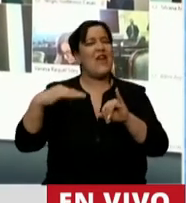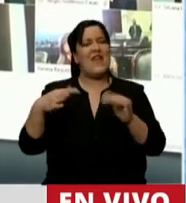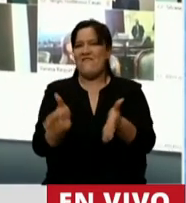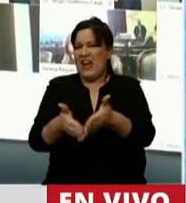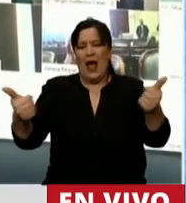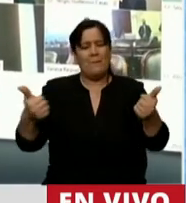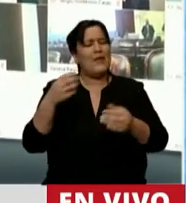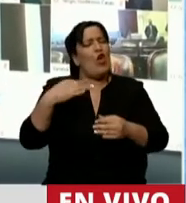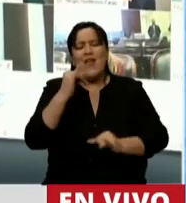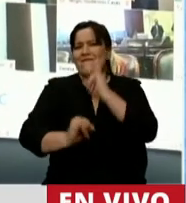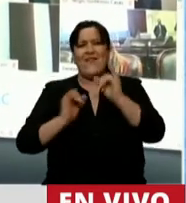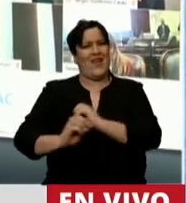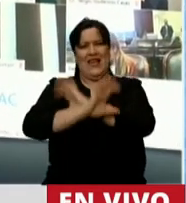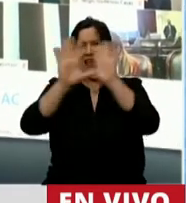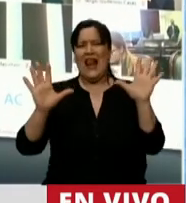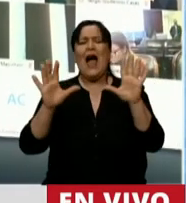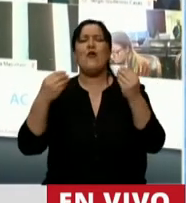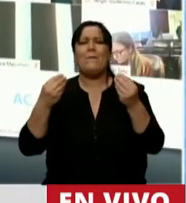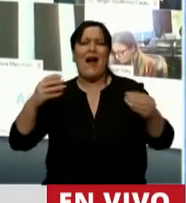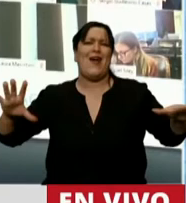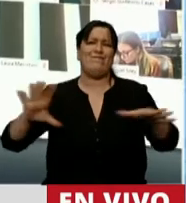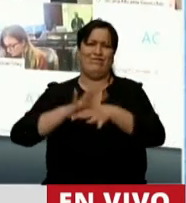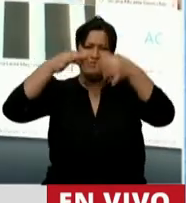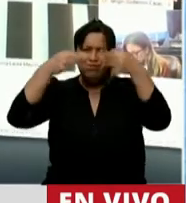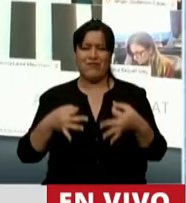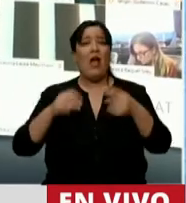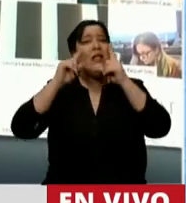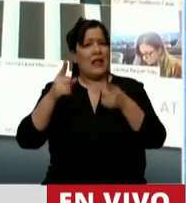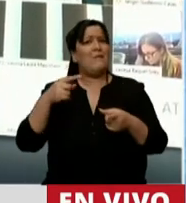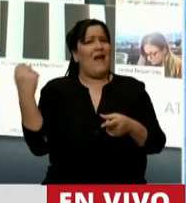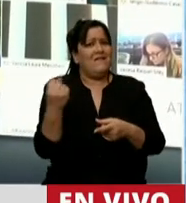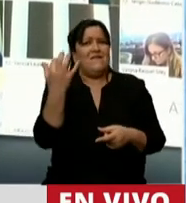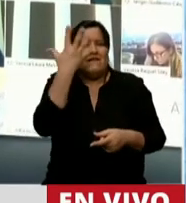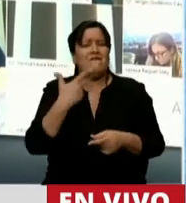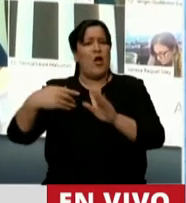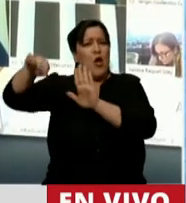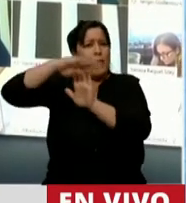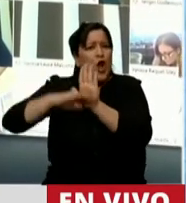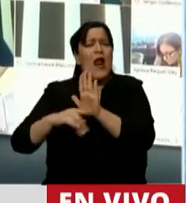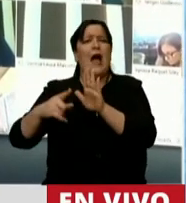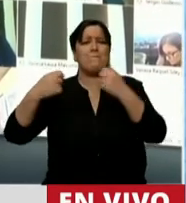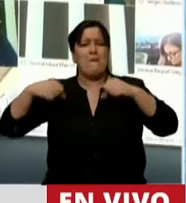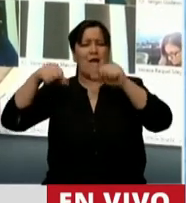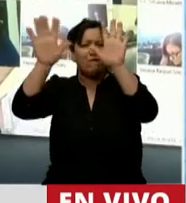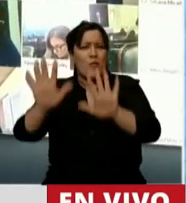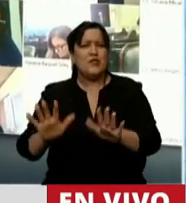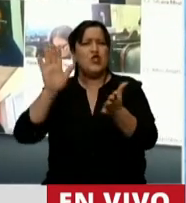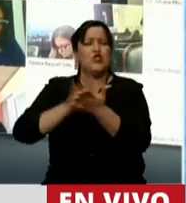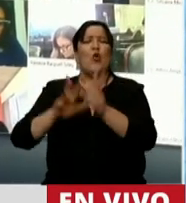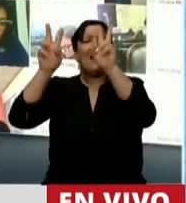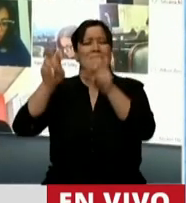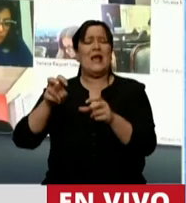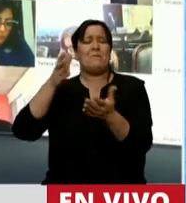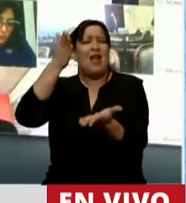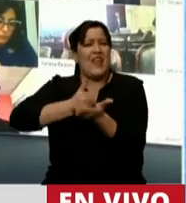que sean más transparentes, para que sean más eficaces. Un programa de reentrenamiento y de formación en materia de derechos humanos con una perspectiva